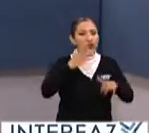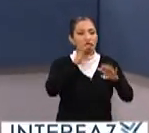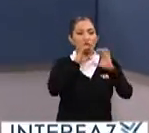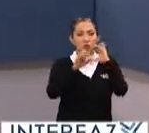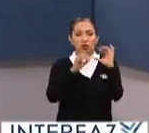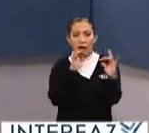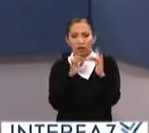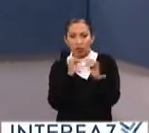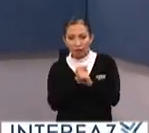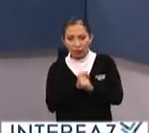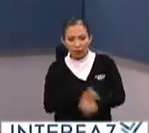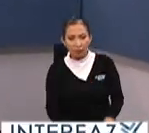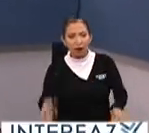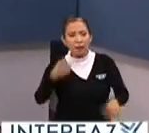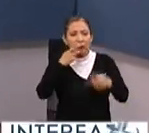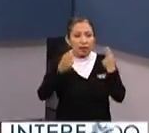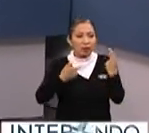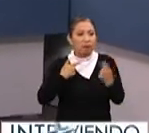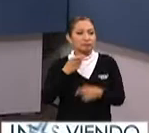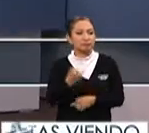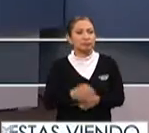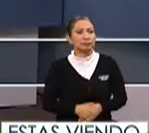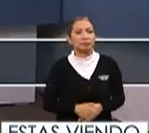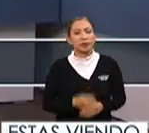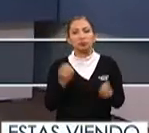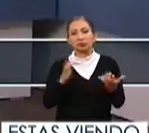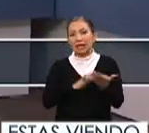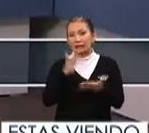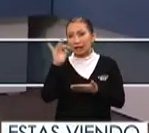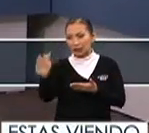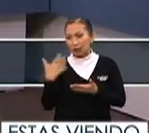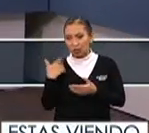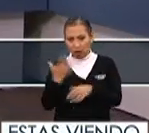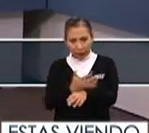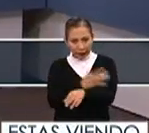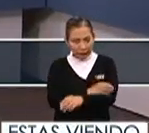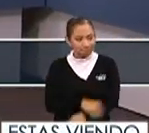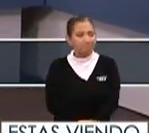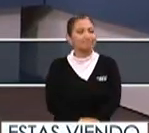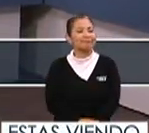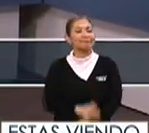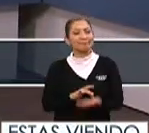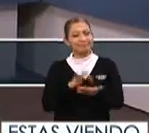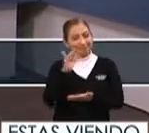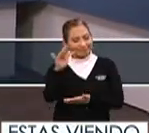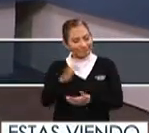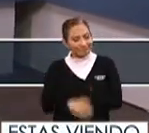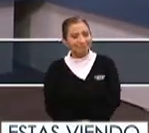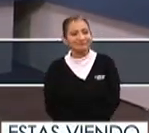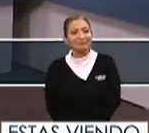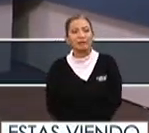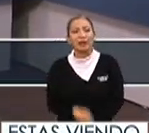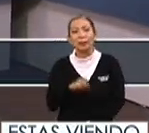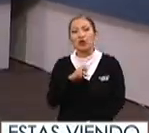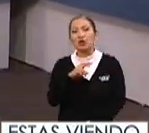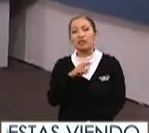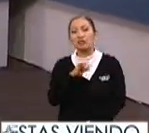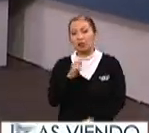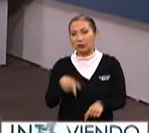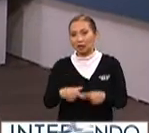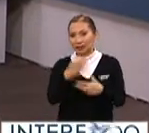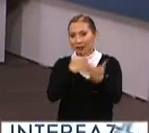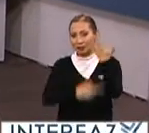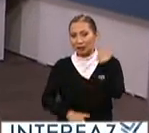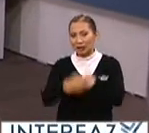comunicación e informando y hablando y discutiendo. fin. Muchísimas gracias por haber estado con nosotros. Muchas gracias. Gracias. Gracias. Gracias, Maricio. Una